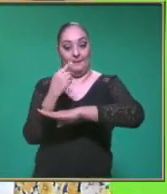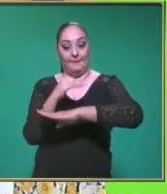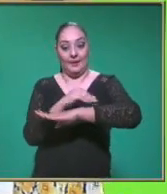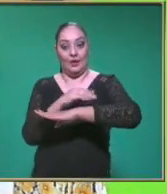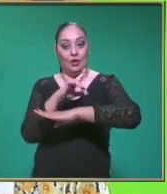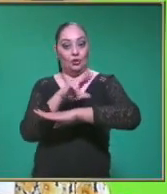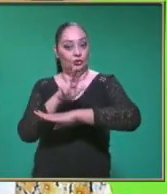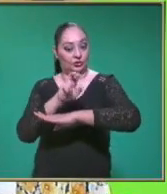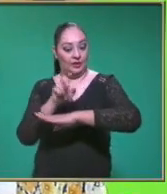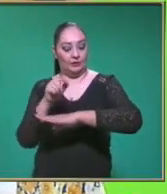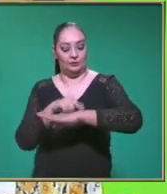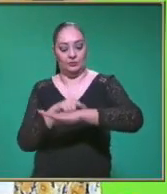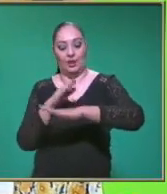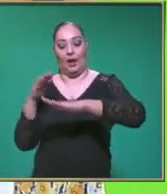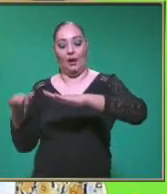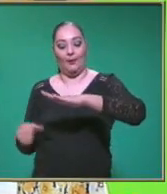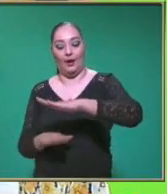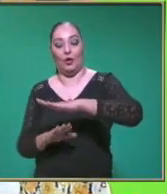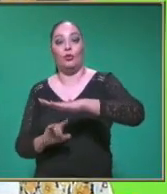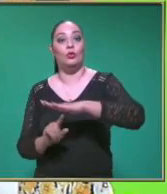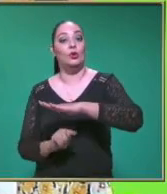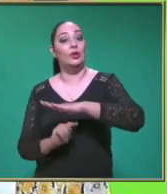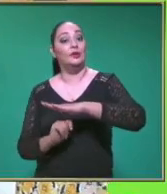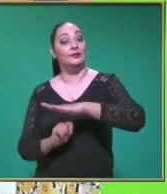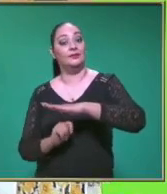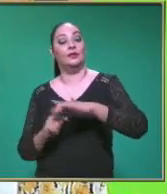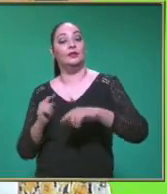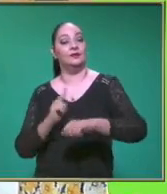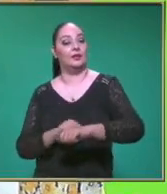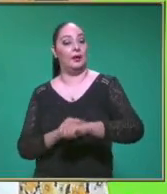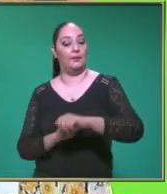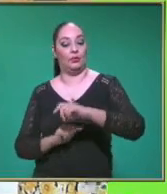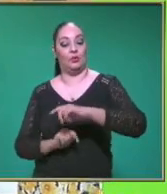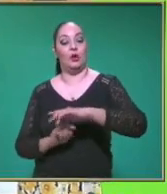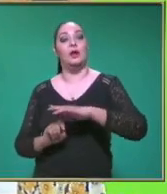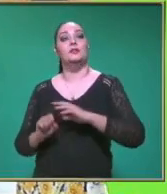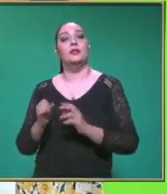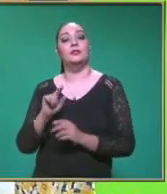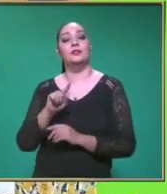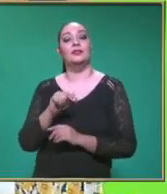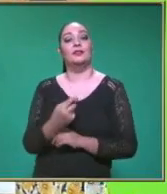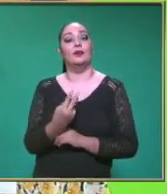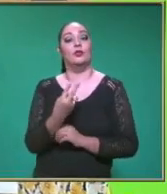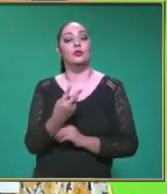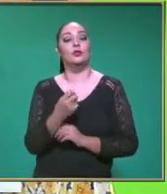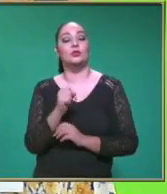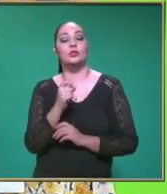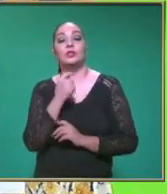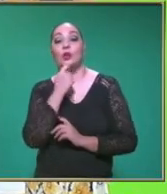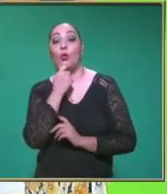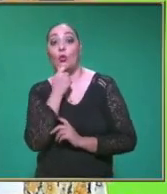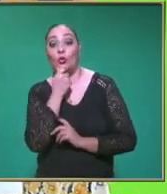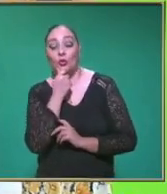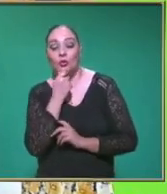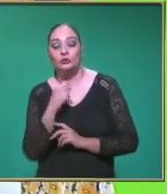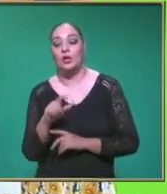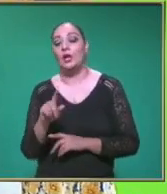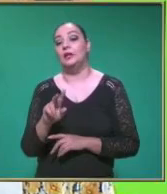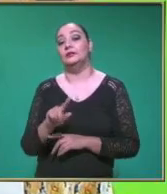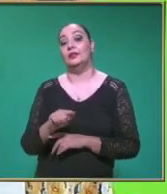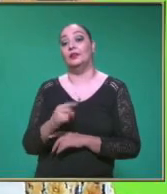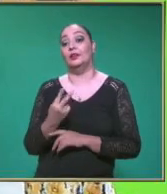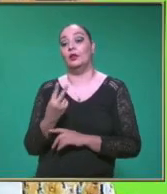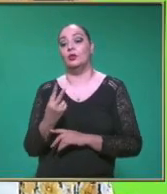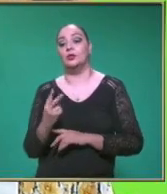recordemos La S Que nos representa Los segundos Siempre se va Con todo Y unidades Porque al final Estos datos